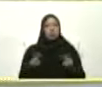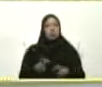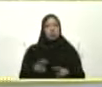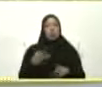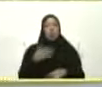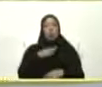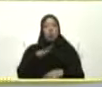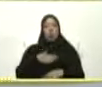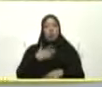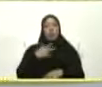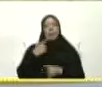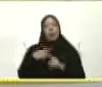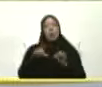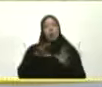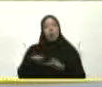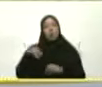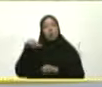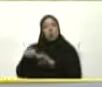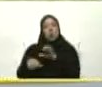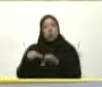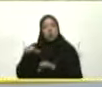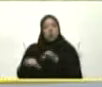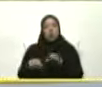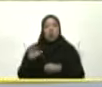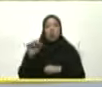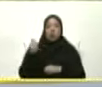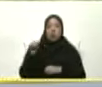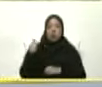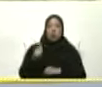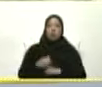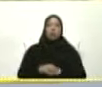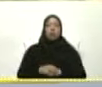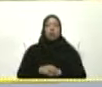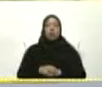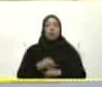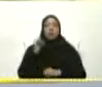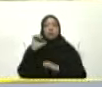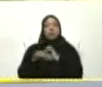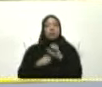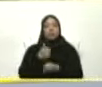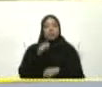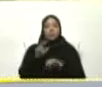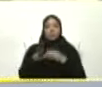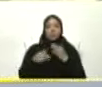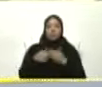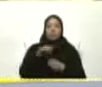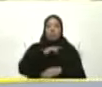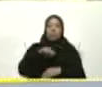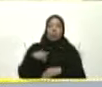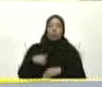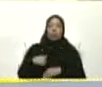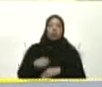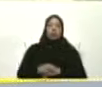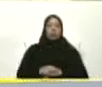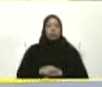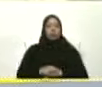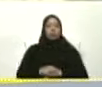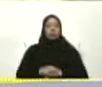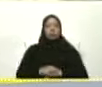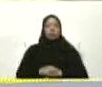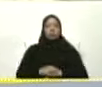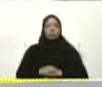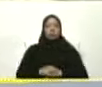Quizás En otros siglos En el siglo X En el XV En el XVIII En el XIX Todavía en el siglo XX Todavía